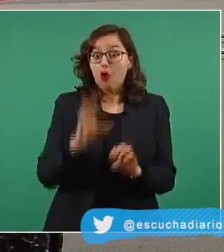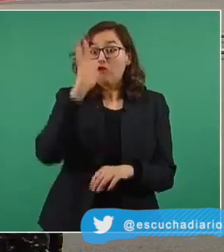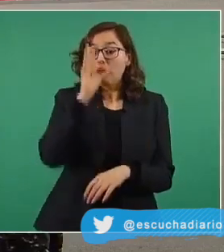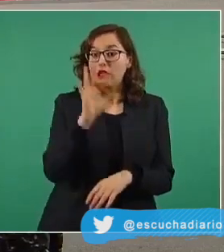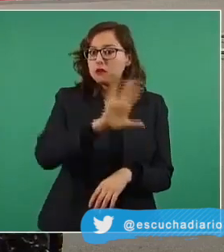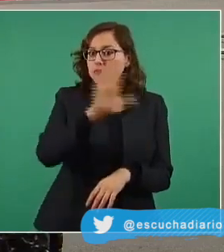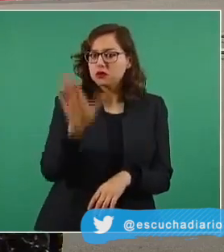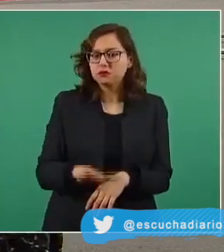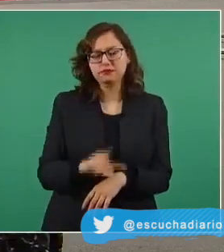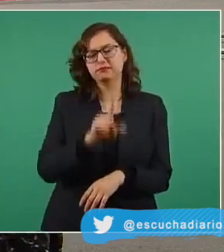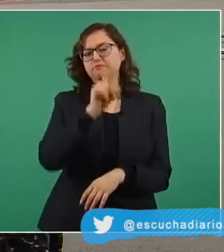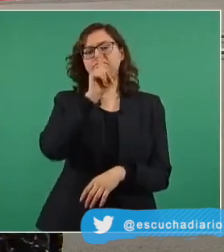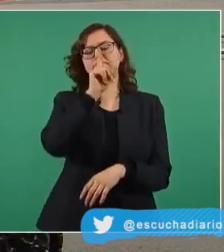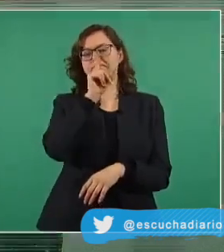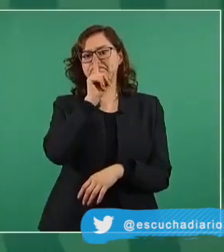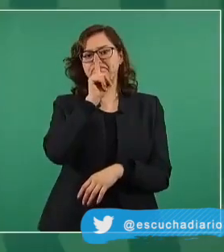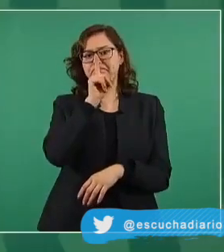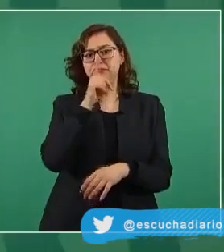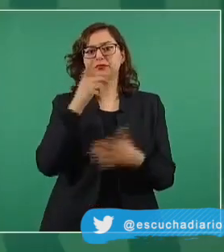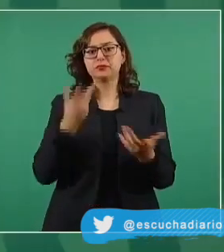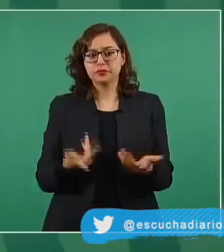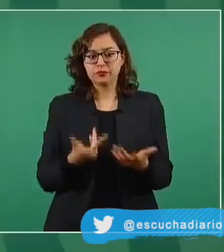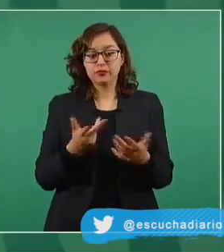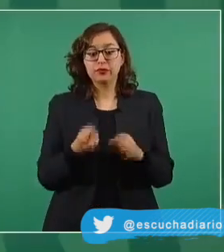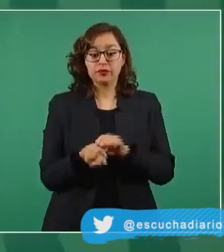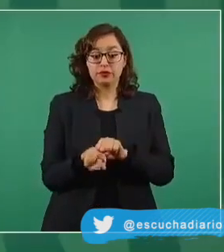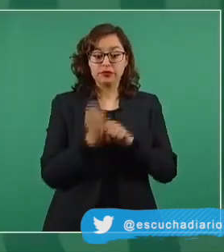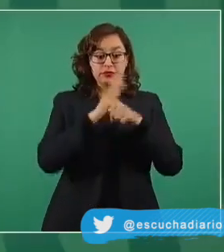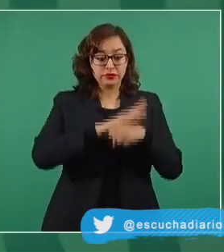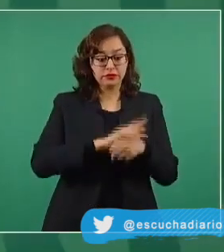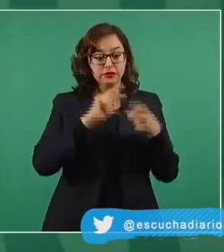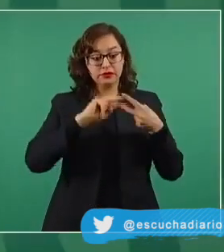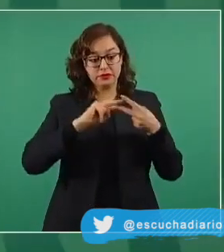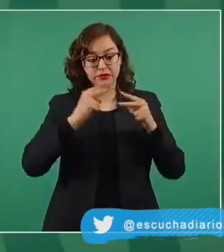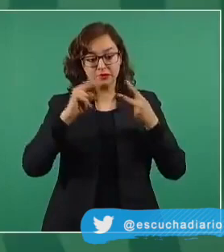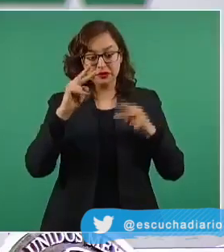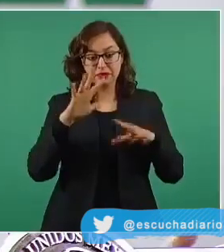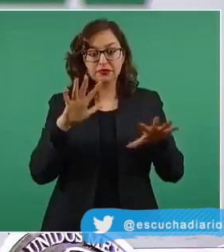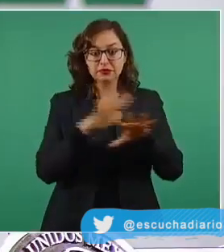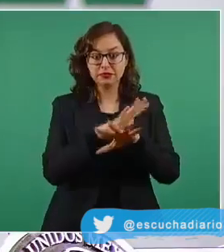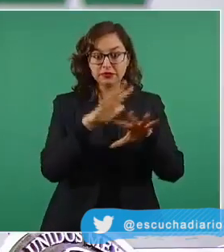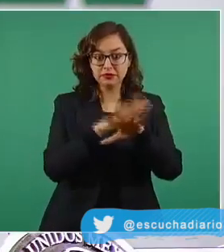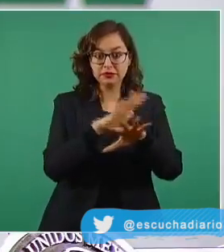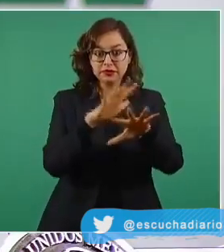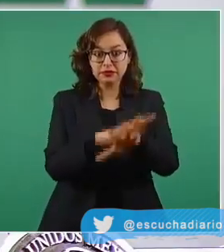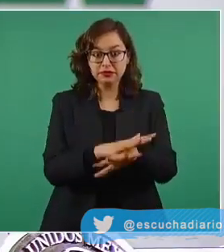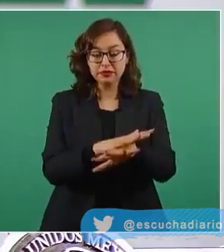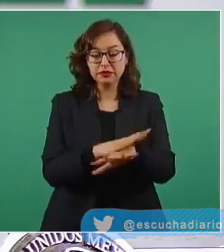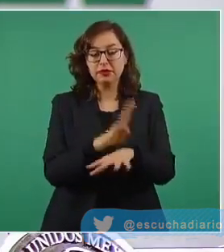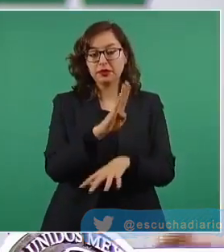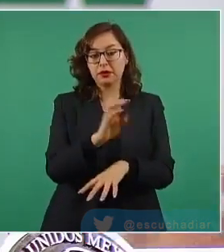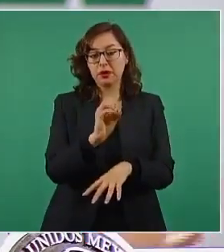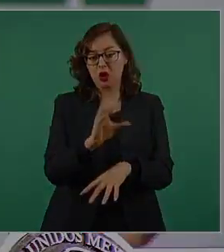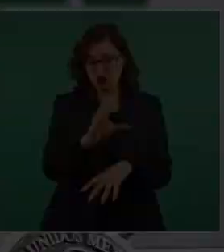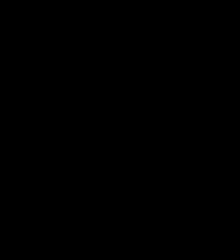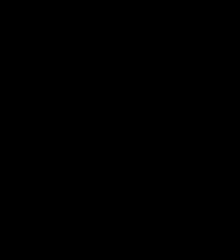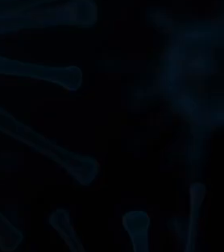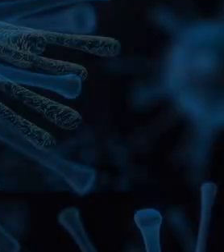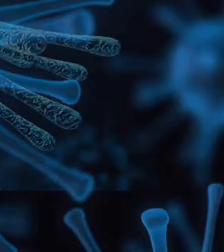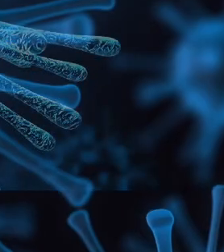cubrebocas, realizar el lavado de manos y guardar la sana distancia. Seguiremos informando.